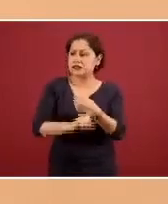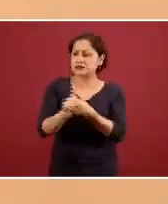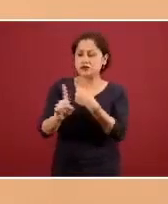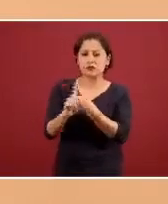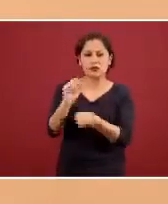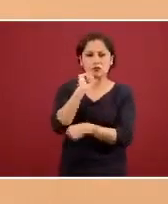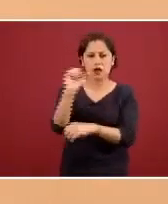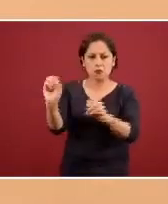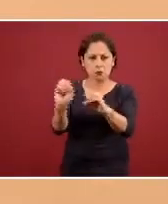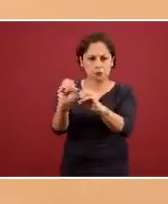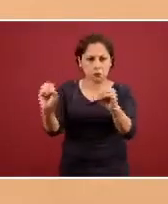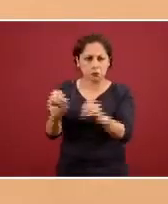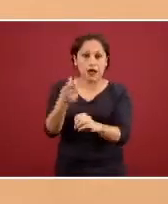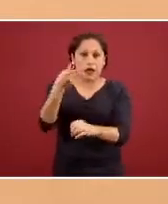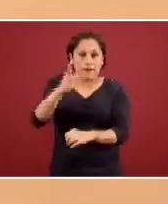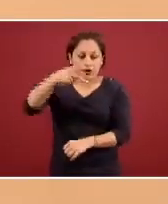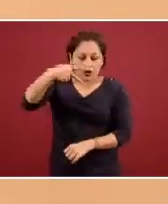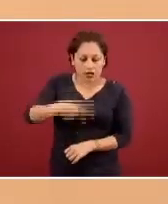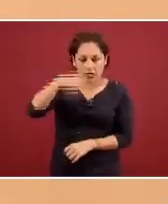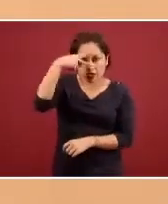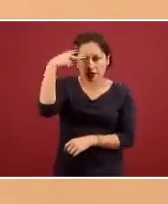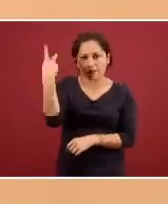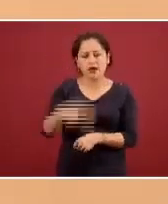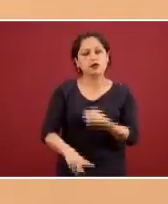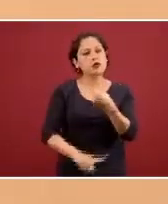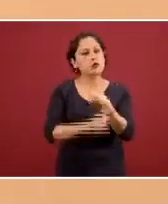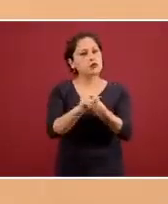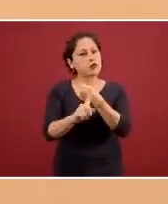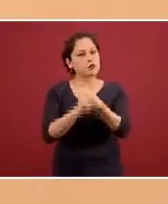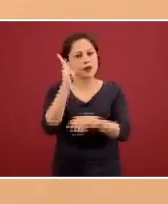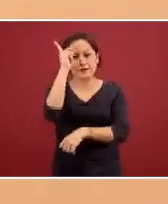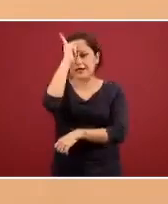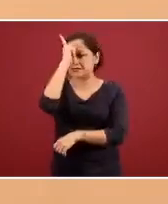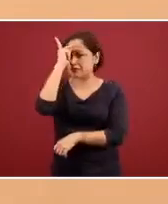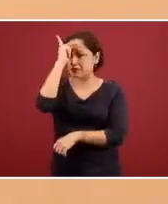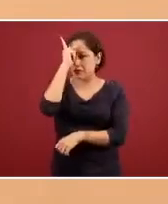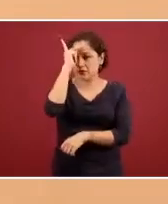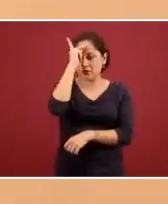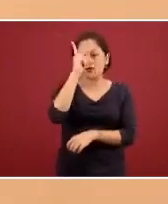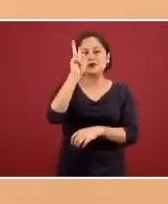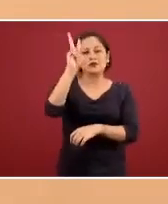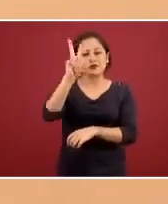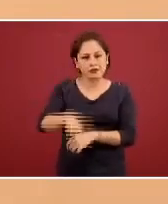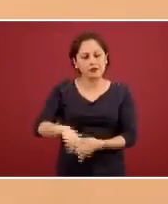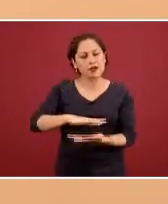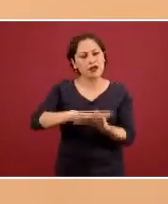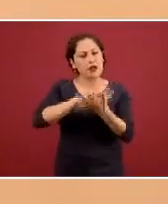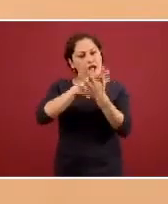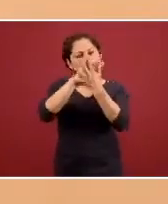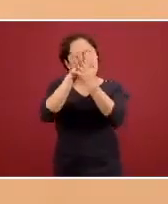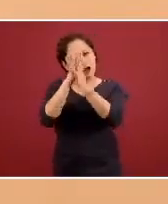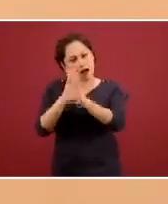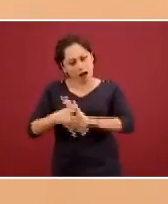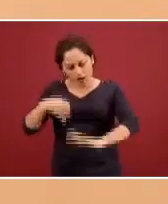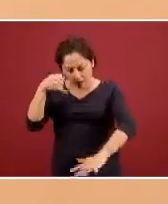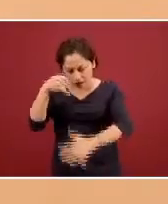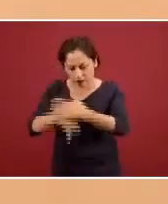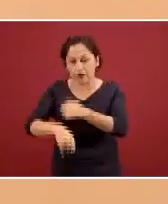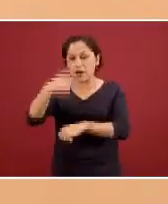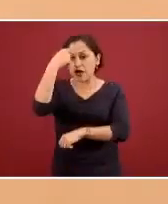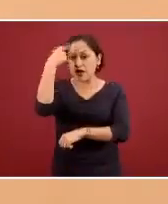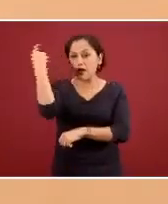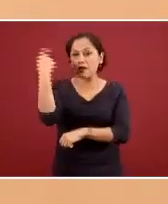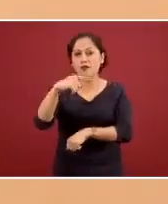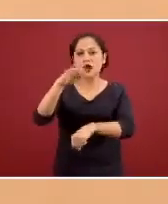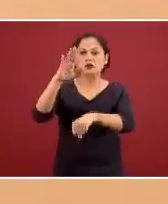la salud mental en México estaba experimentando y sigue experimentando un cambio muy profundo hacia la democratización